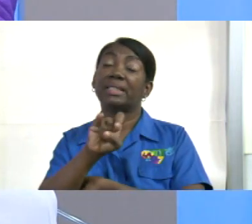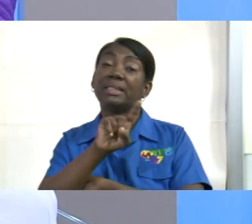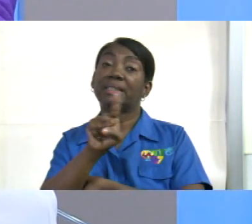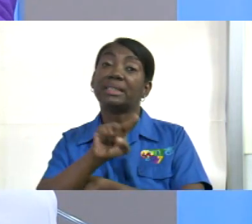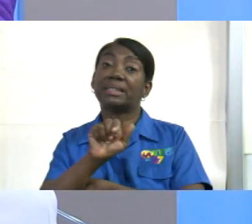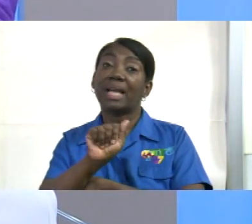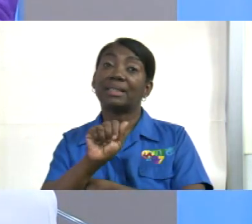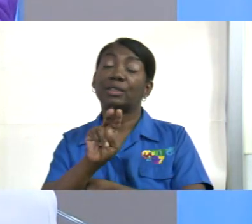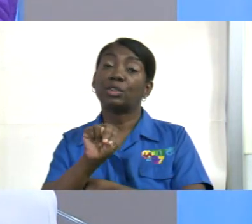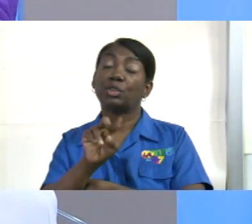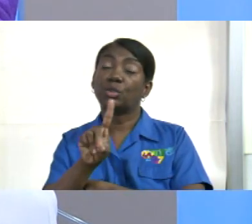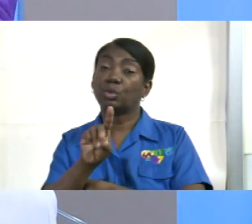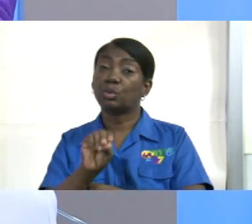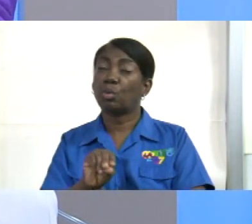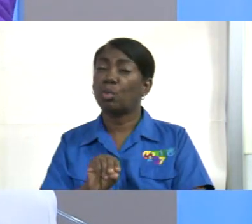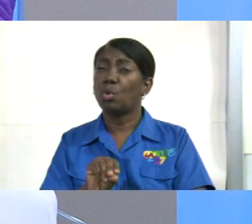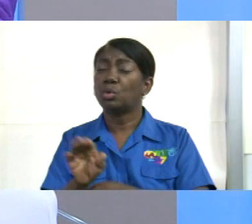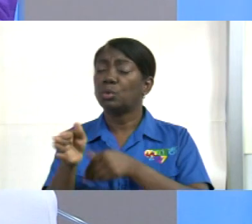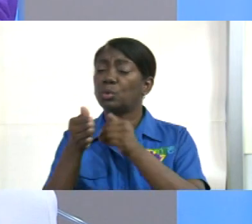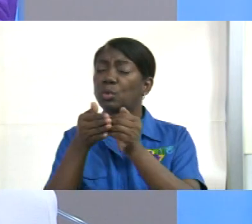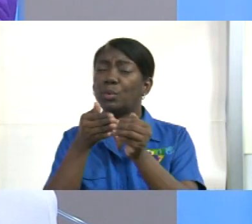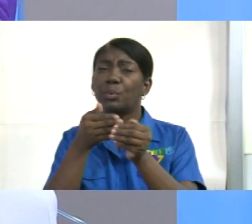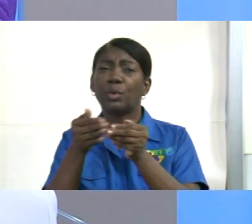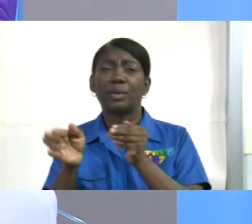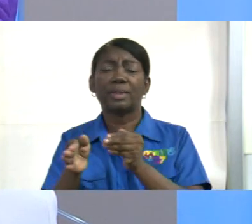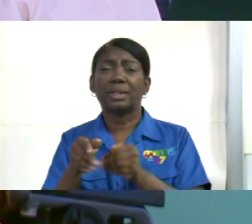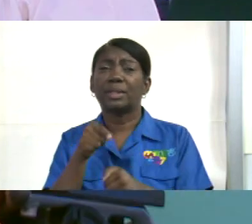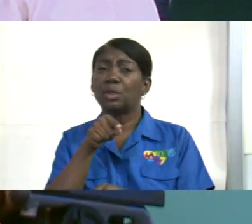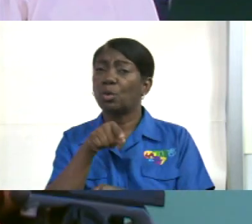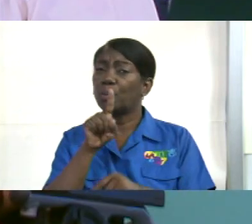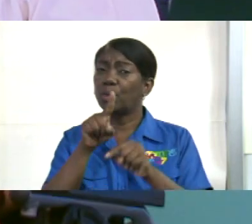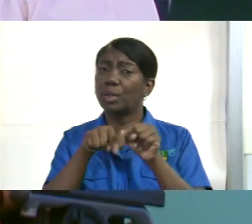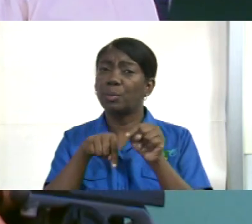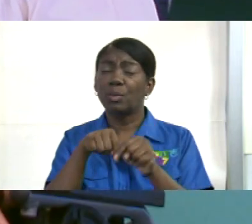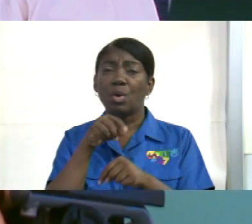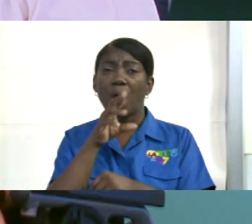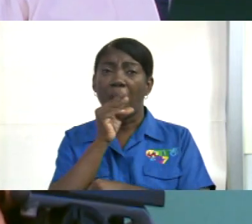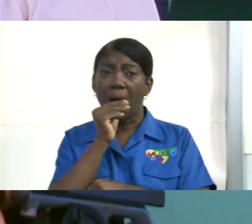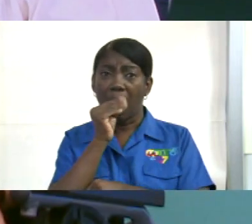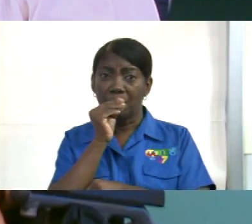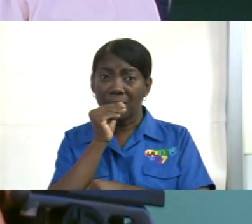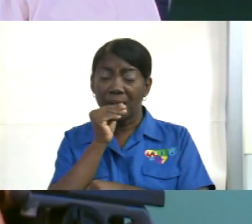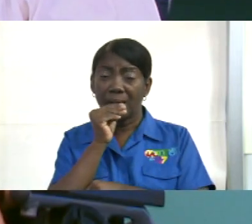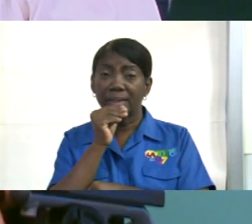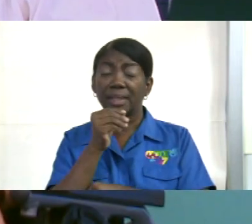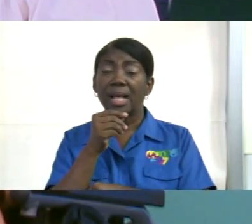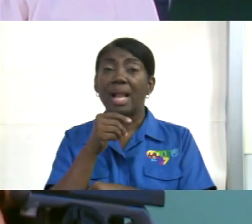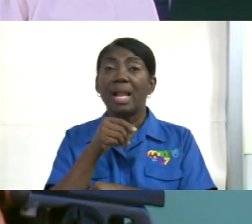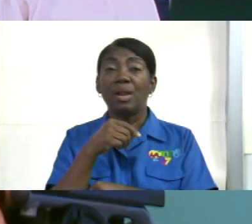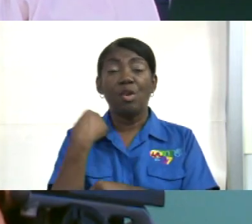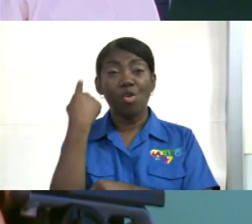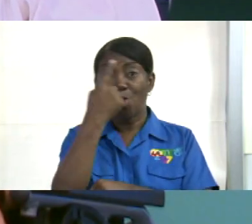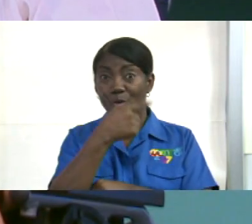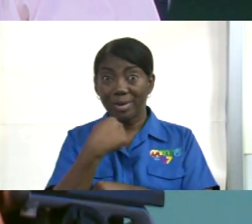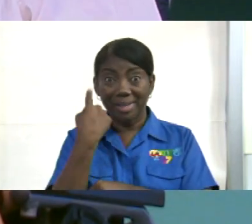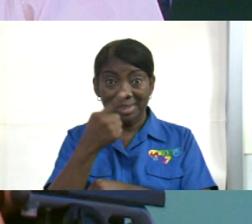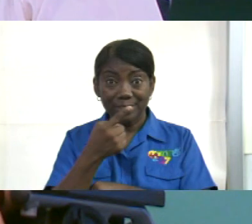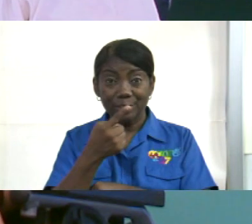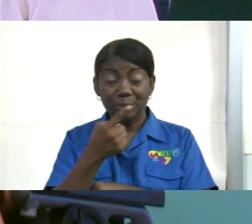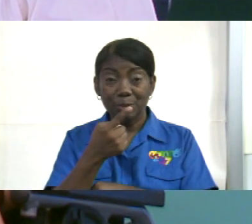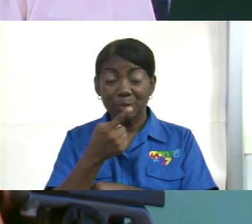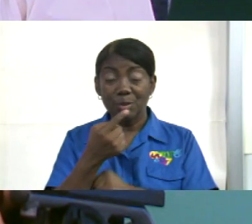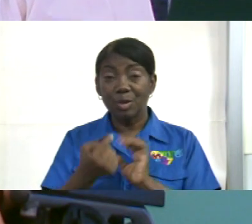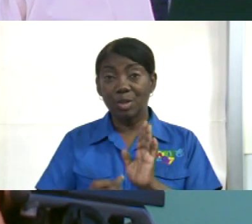tengamos palabras, los gestos, la presencia, como San Francisco. ¿Cómo? Ah.